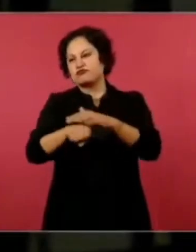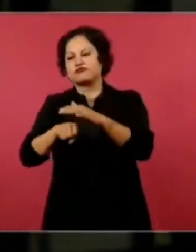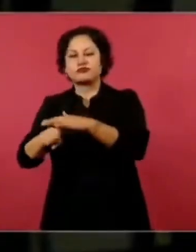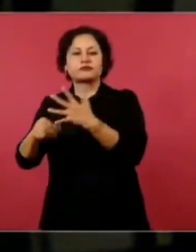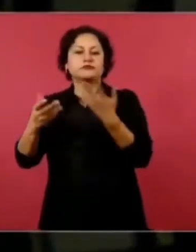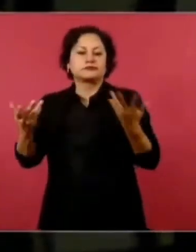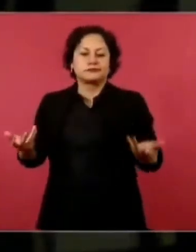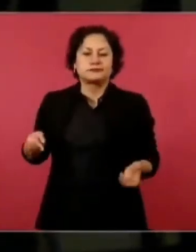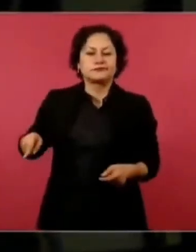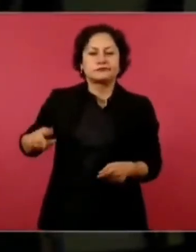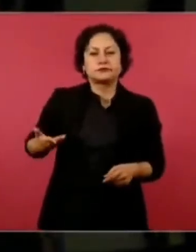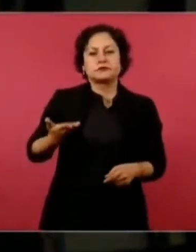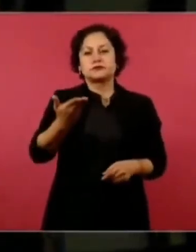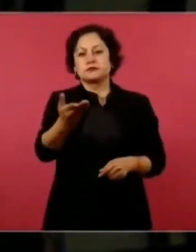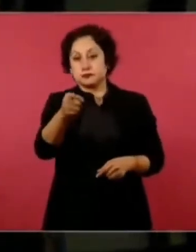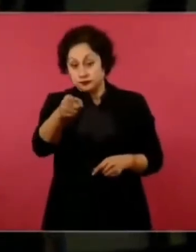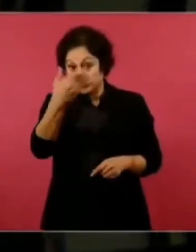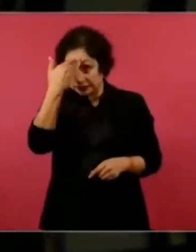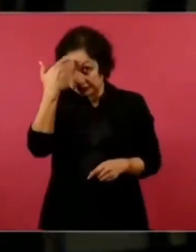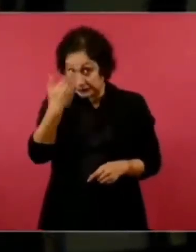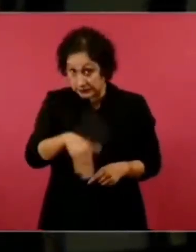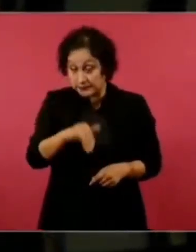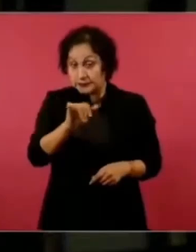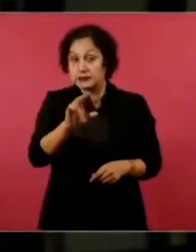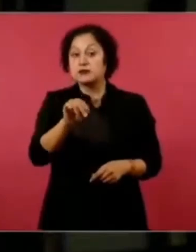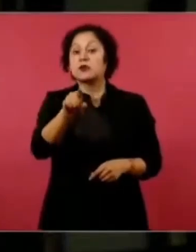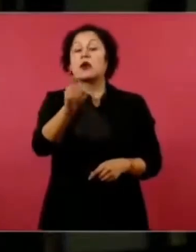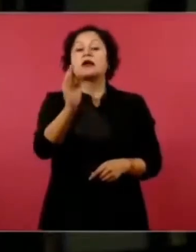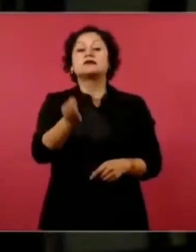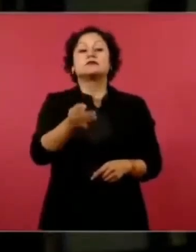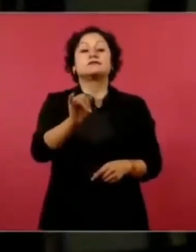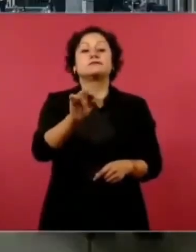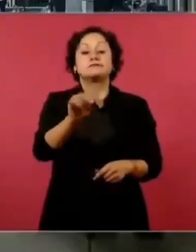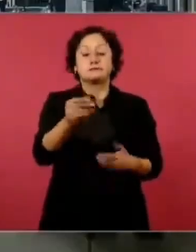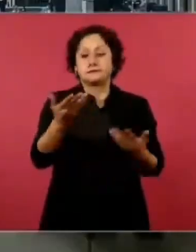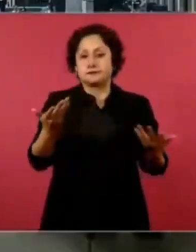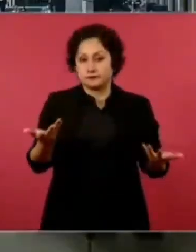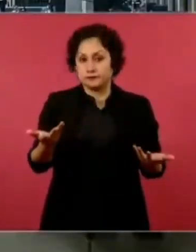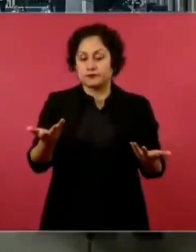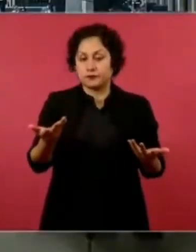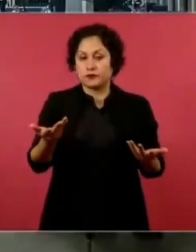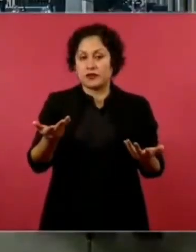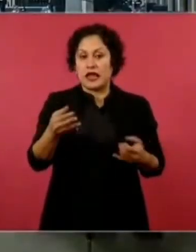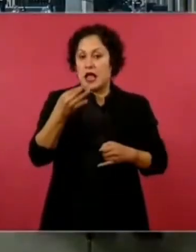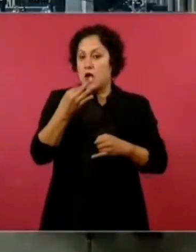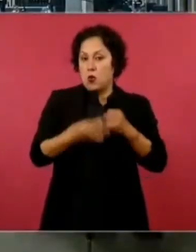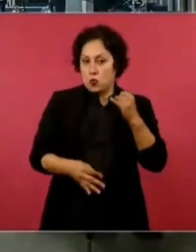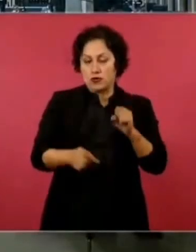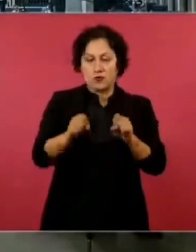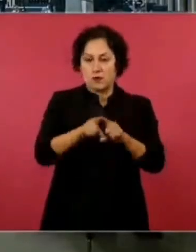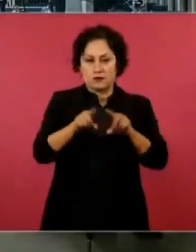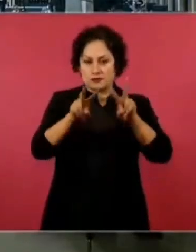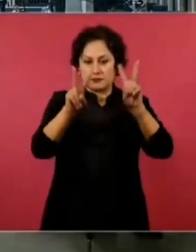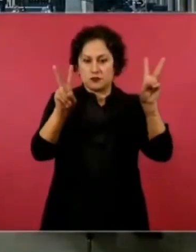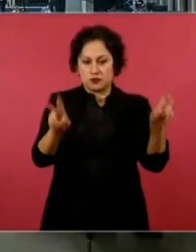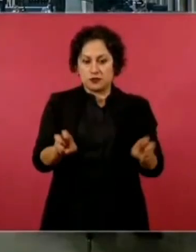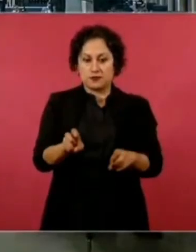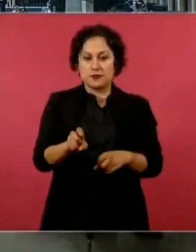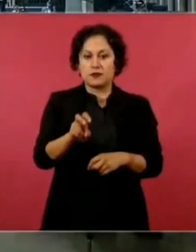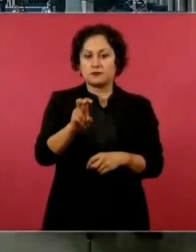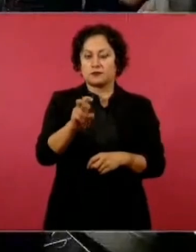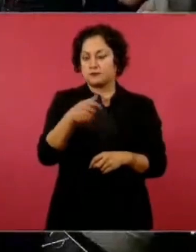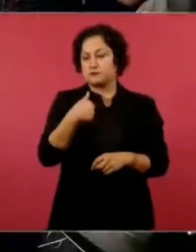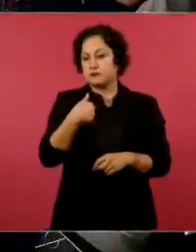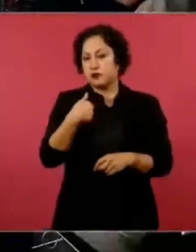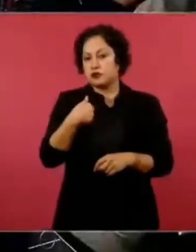pudiera considerar, aceptar. Y por último, en este mismo tema, presidente, tuve la oportunidad de platicar